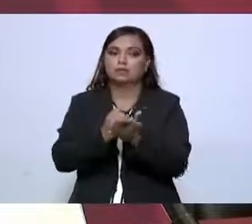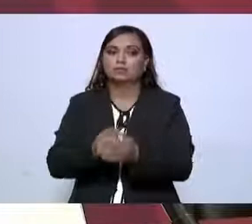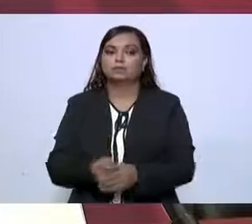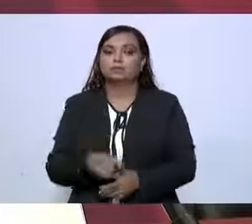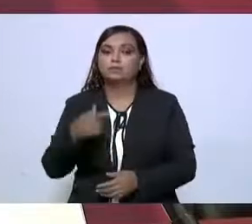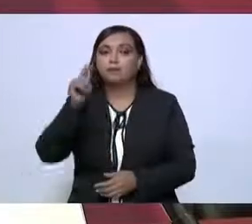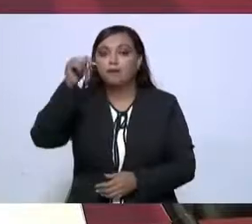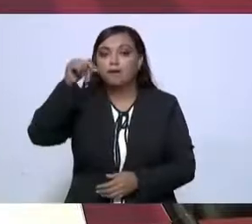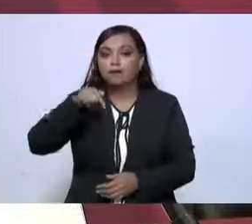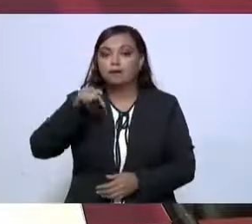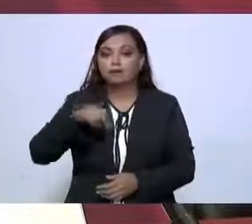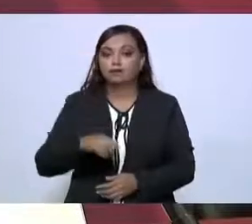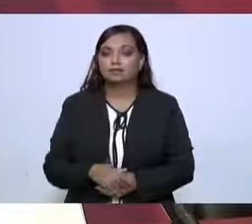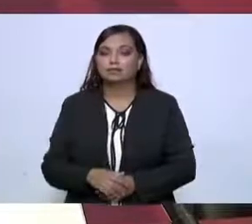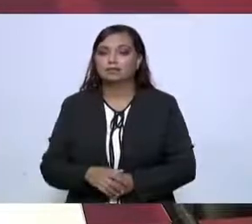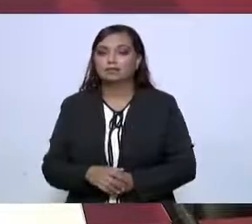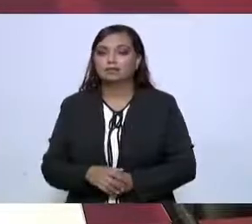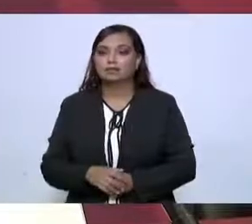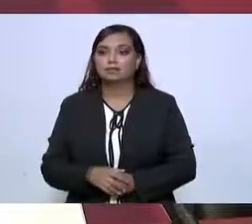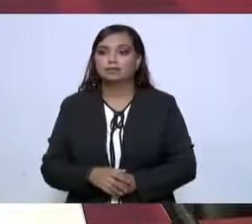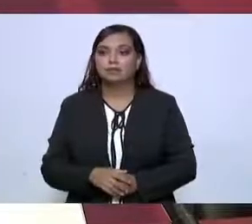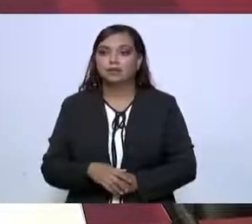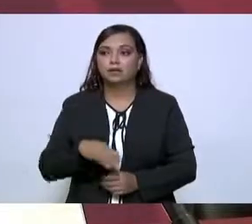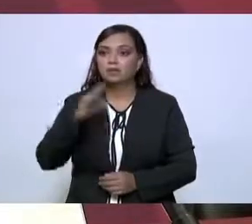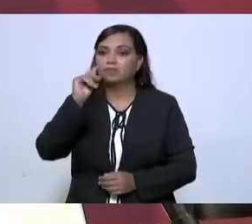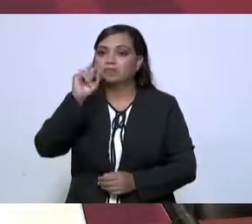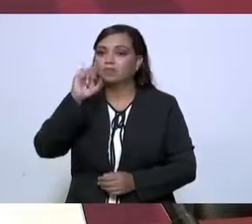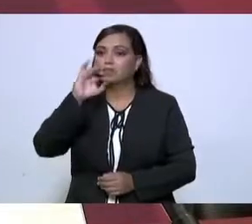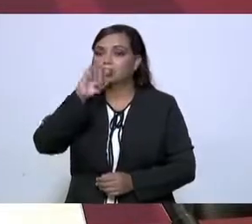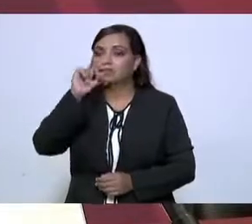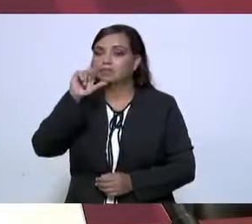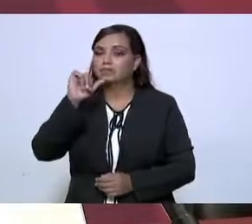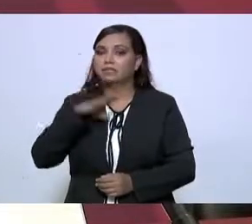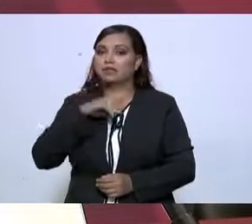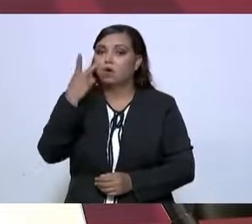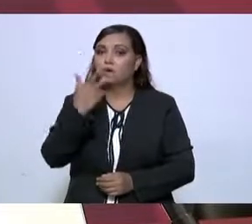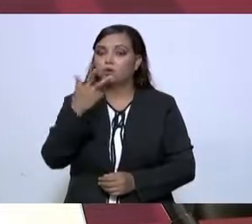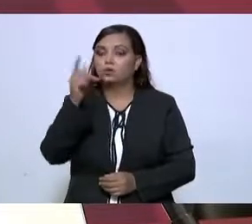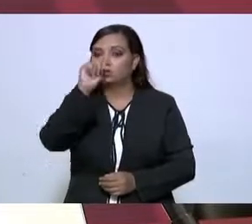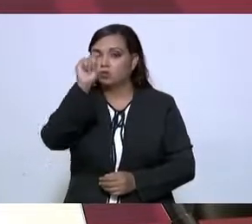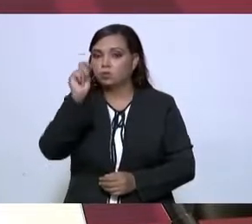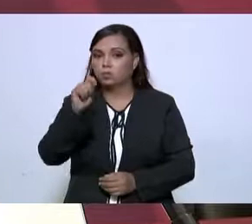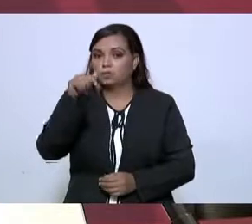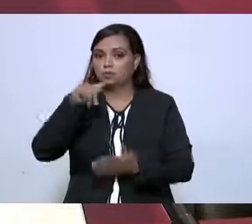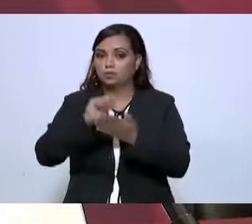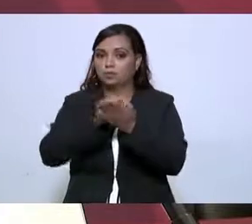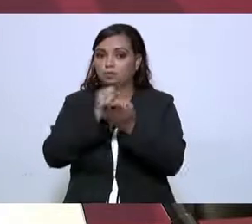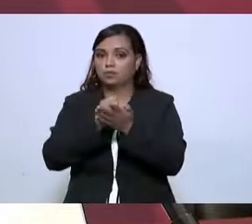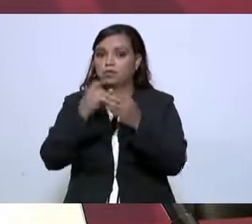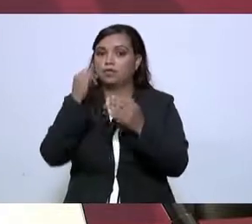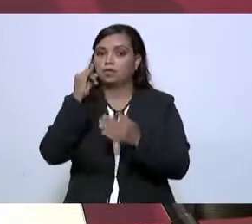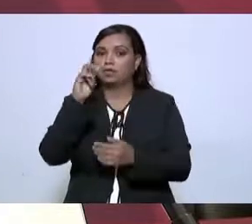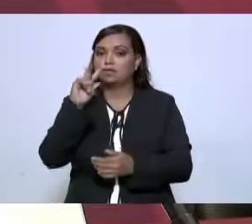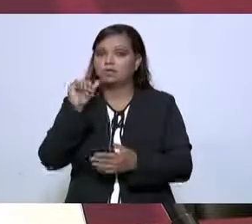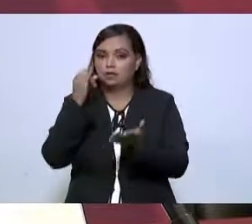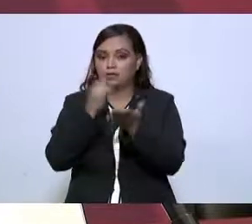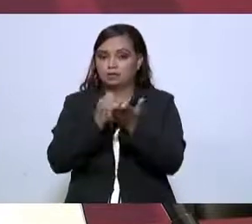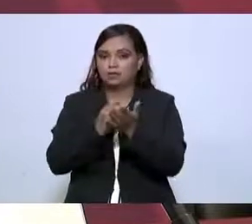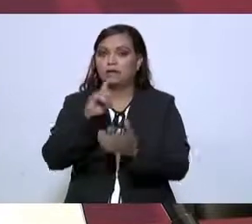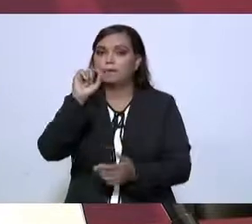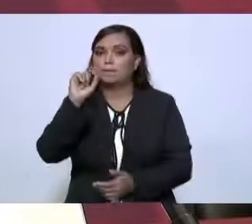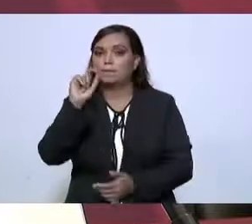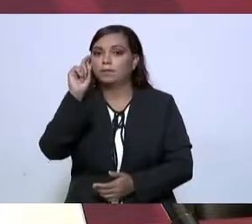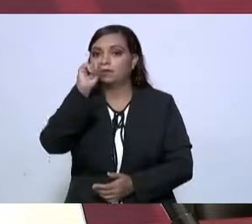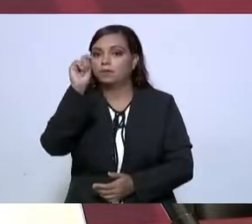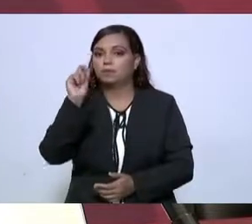Aquí, en la zona fronteriza, es el 8 por ciento del IVA, el 20